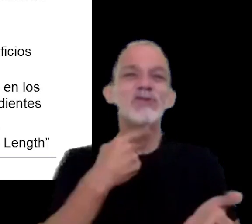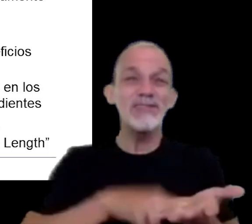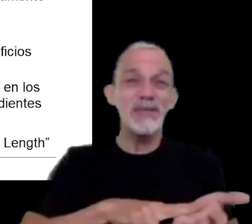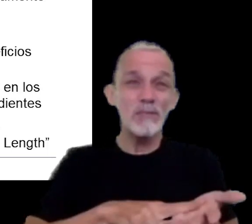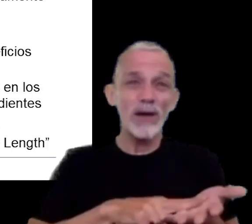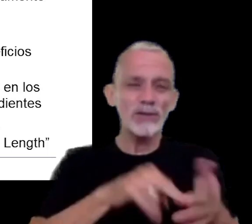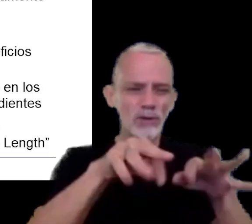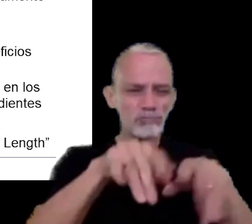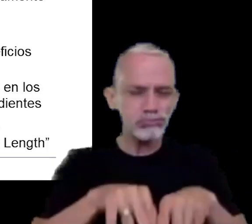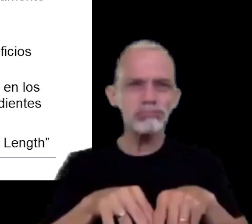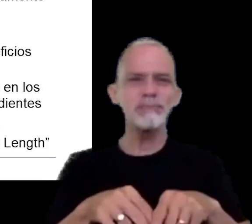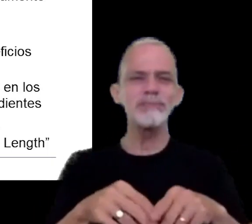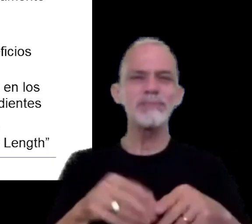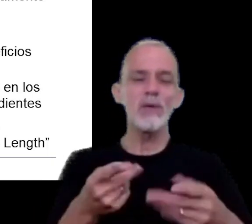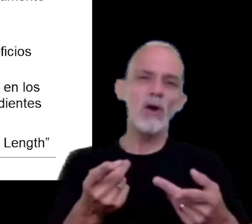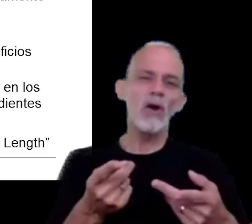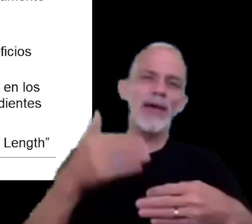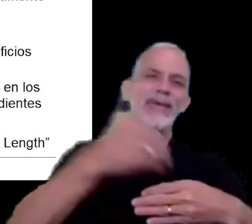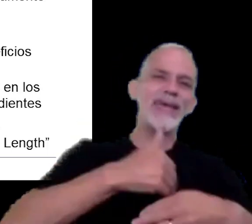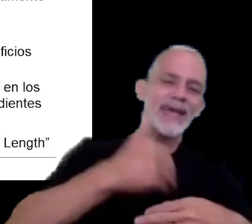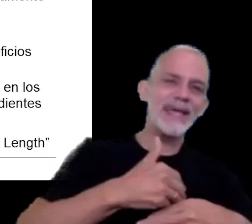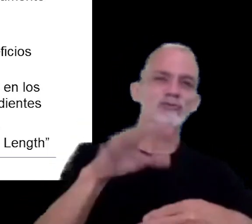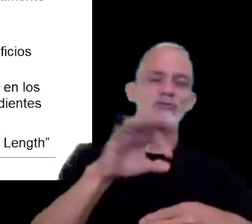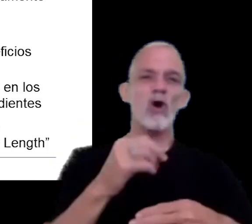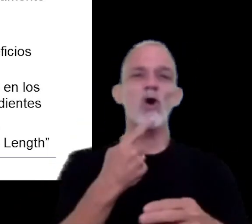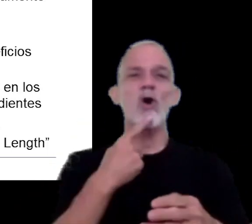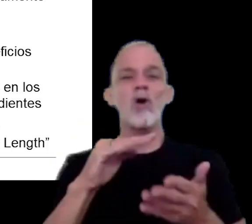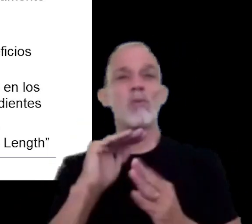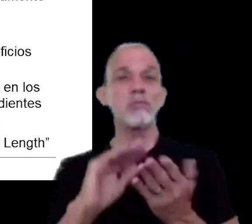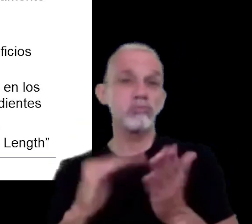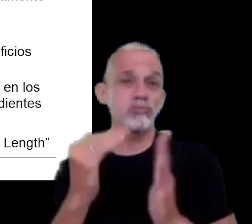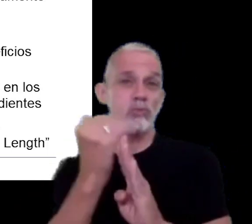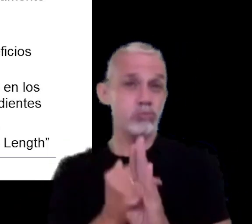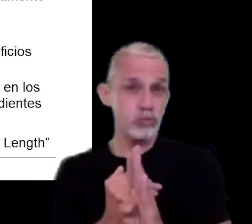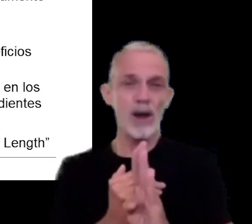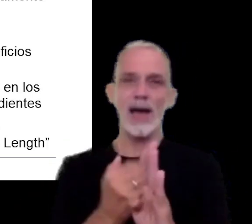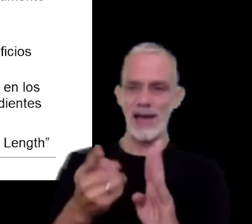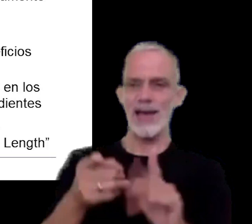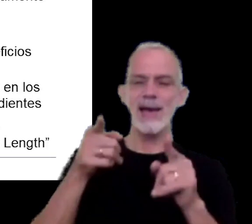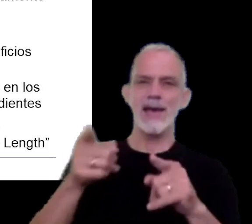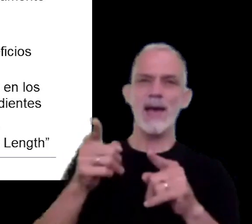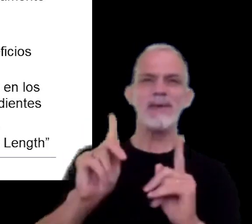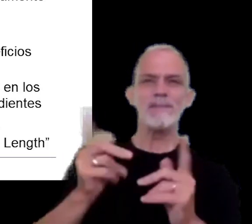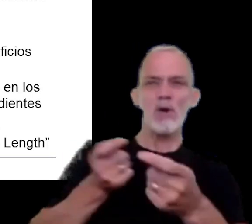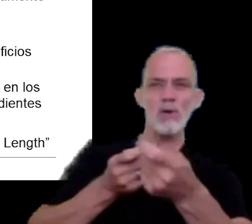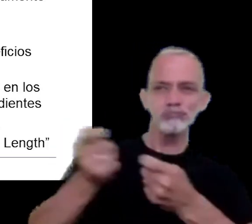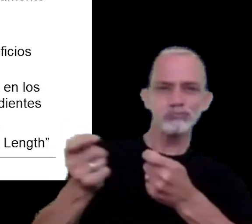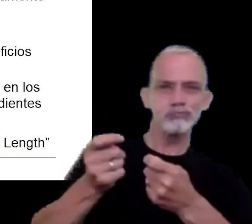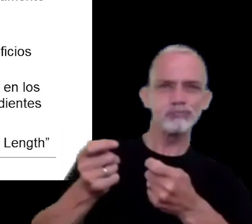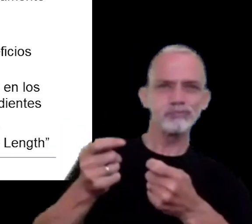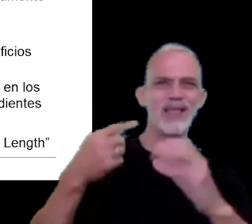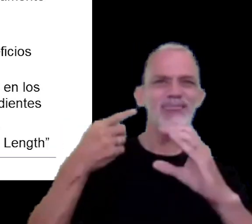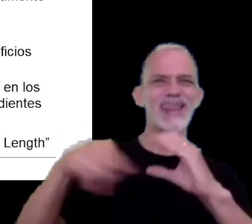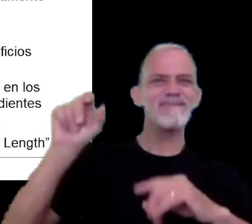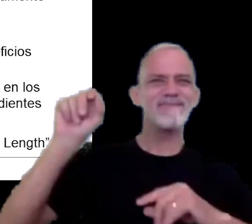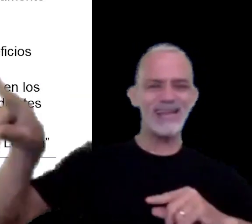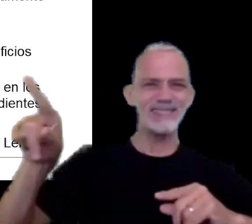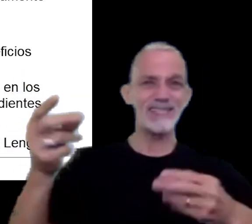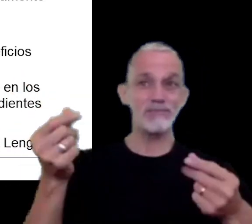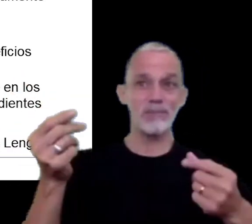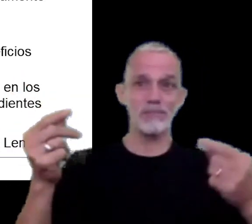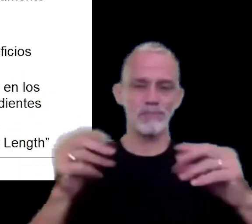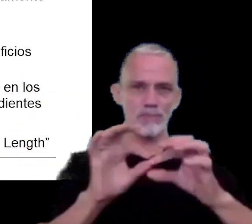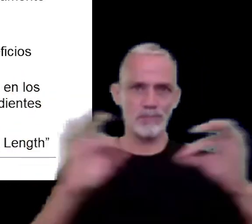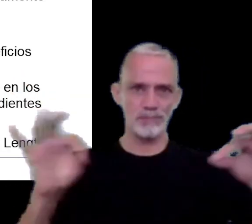ingresos y deducciones correctamente atribuibles a esas transacciones que están por definición